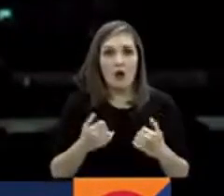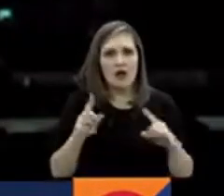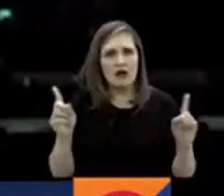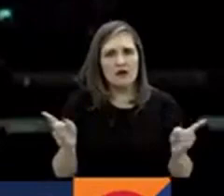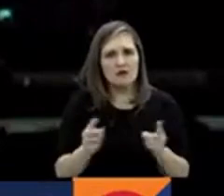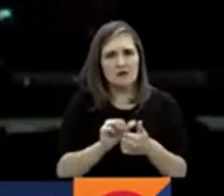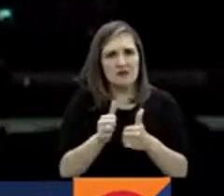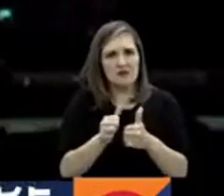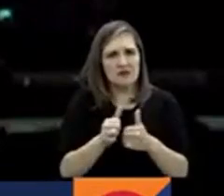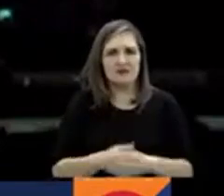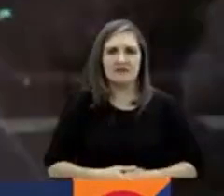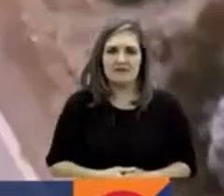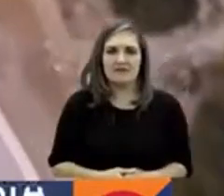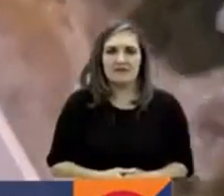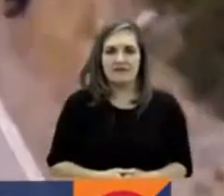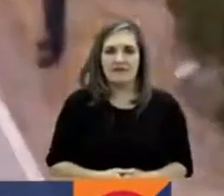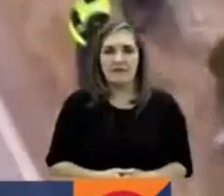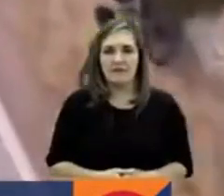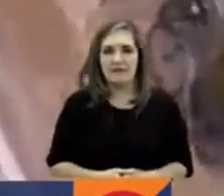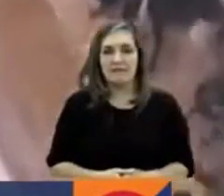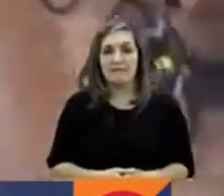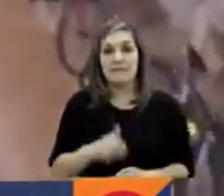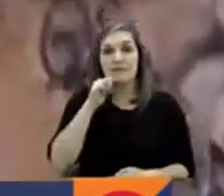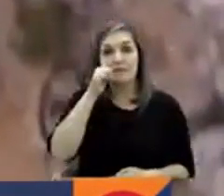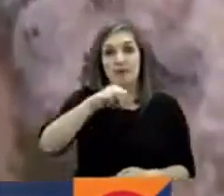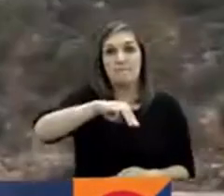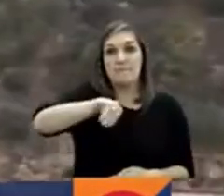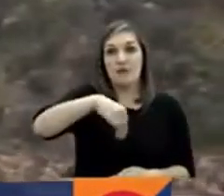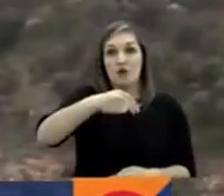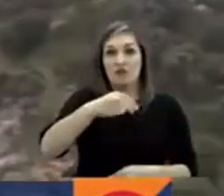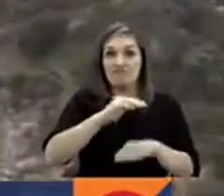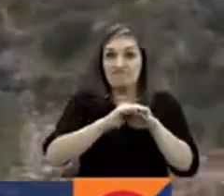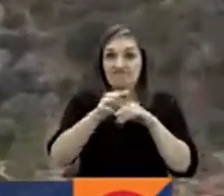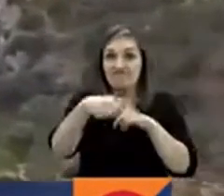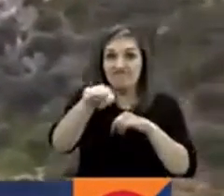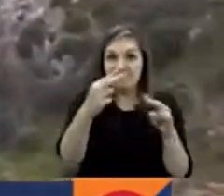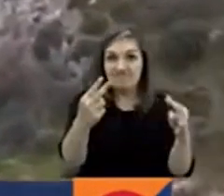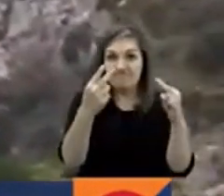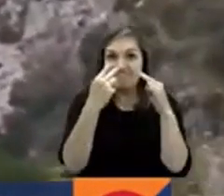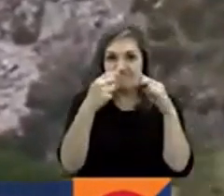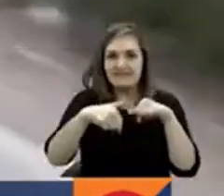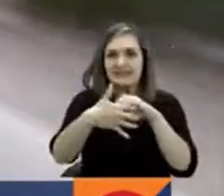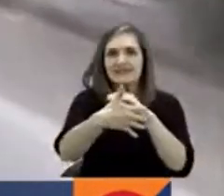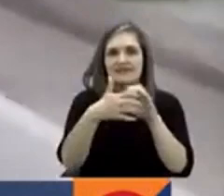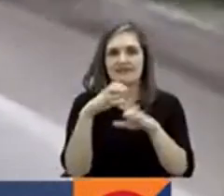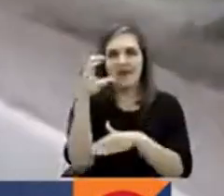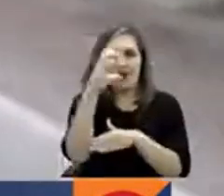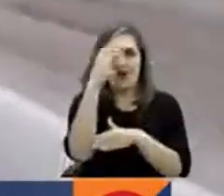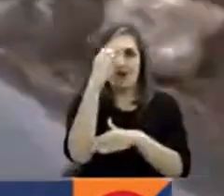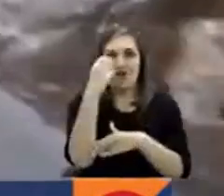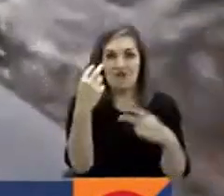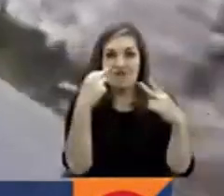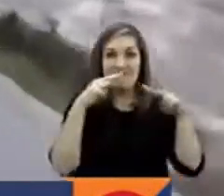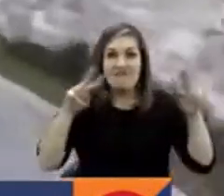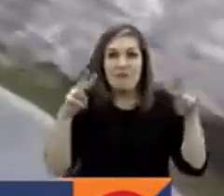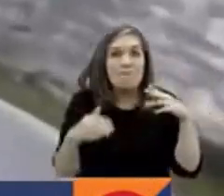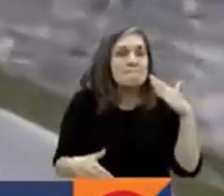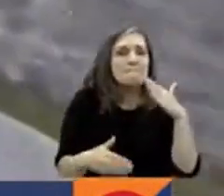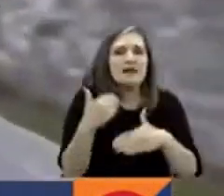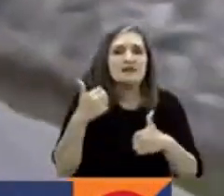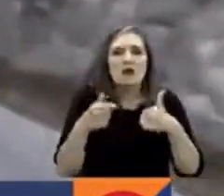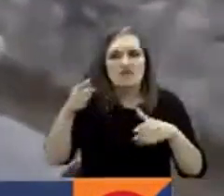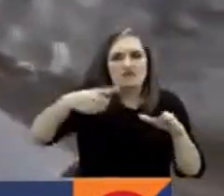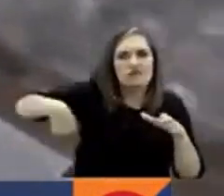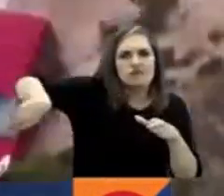deportivo del día. Desde este miércoles, los invitamos a que se conecten a la pantalla de Señal Colombia, pues comienza la Vuelta